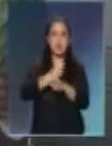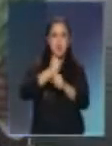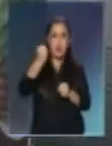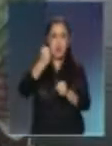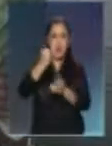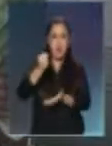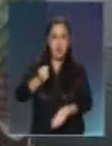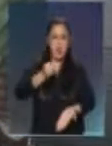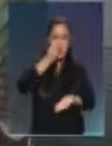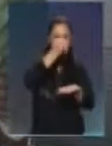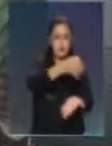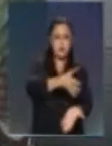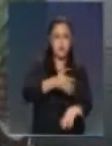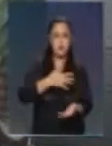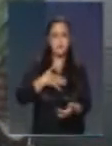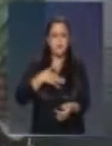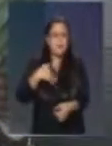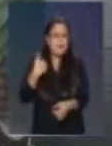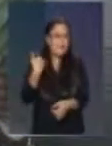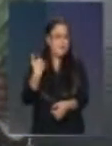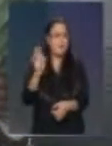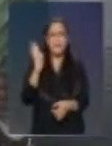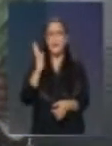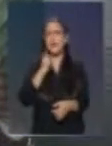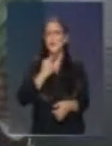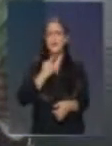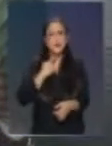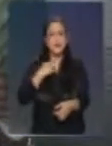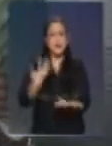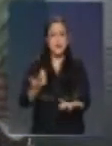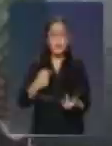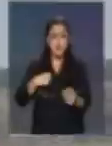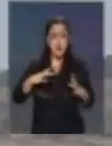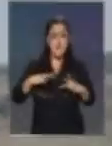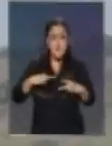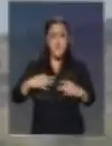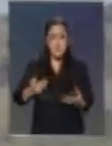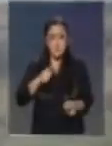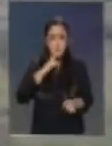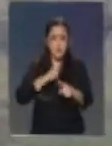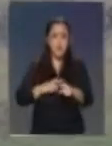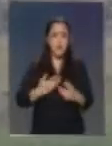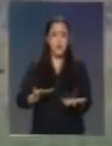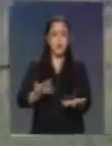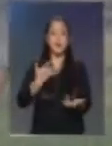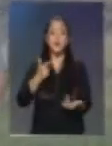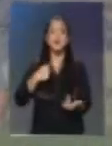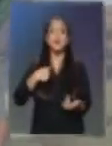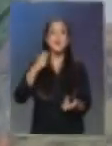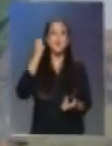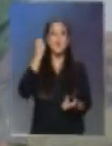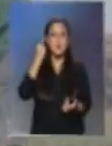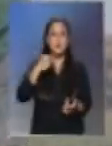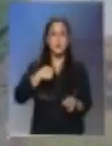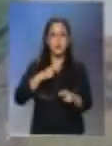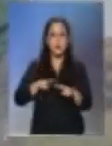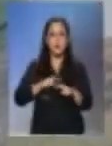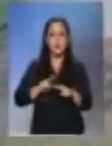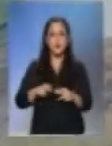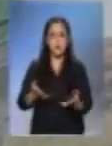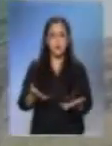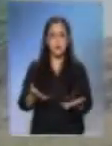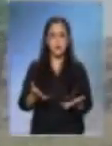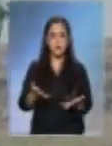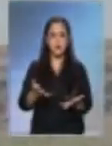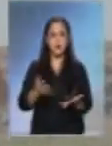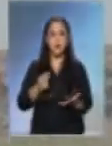A mí no me interesa que me nombra la mujer de la basura. Yo estoy feliz de eso, porque yo sé lo que estoy haciendo y